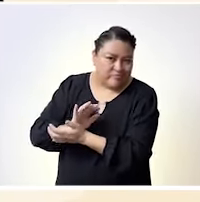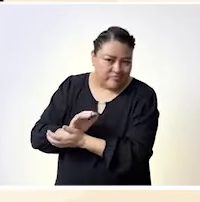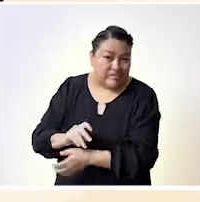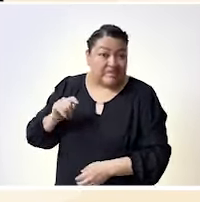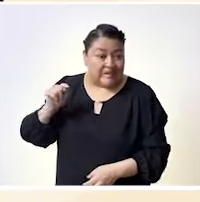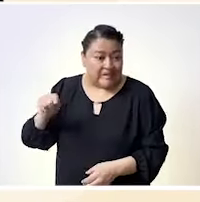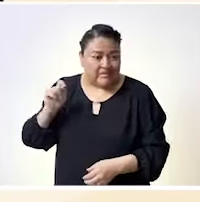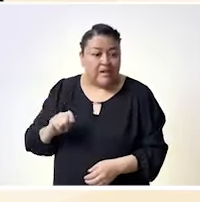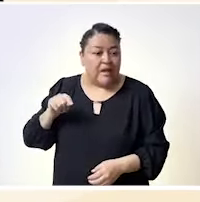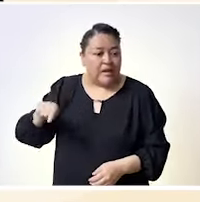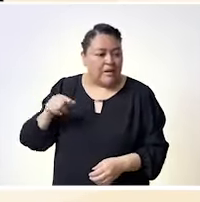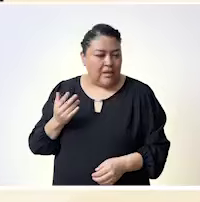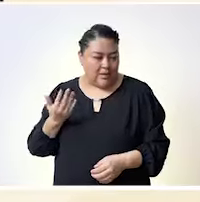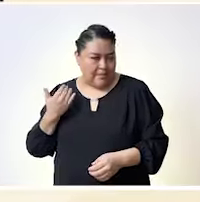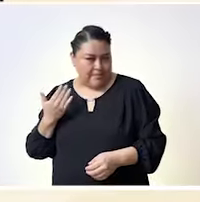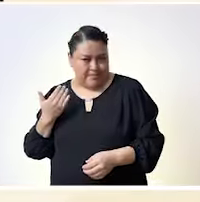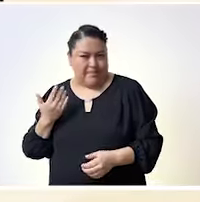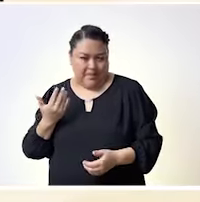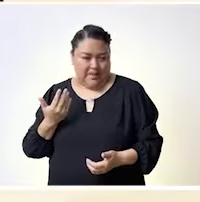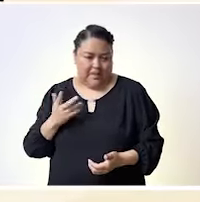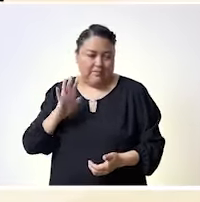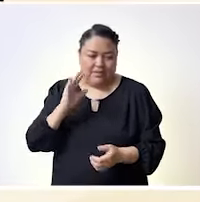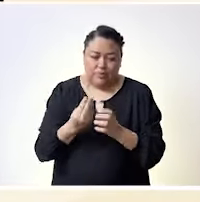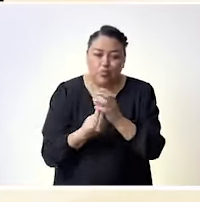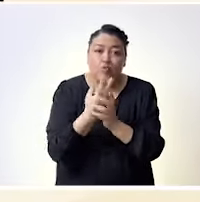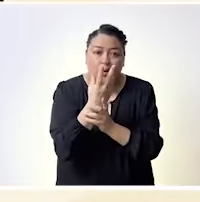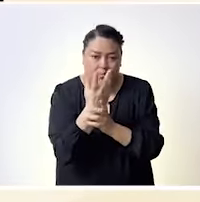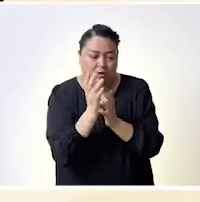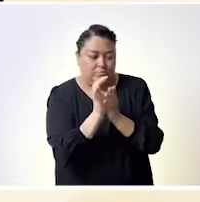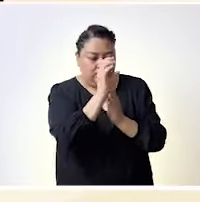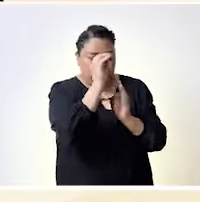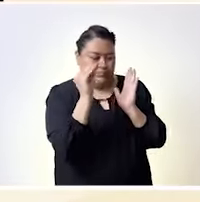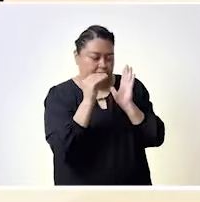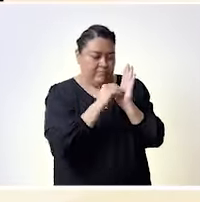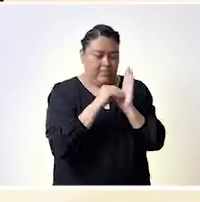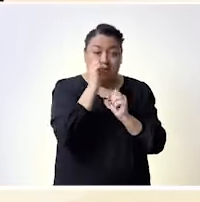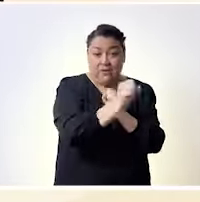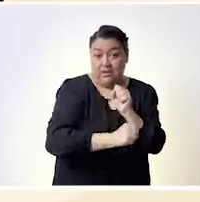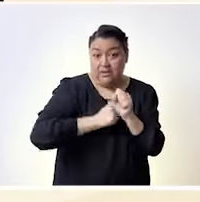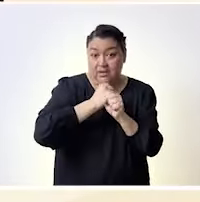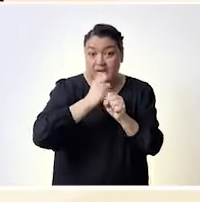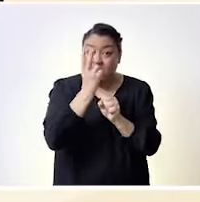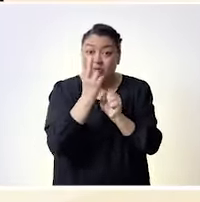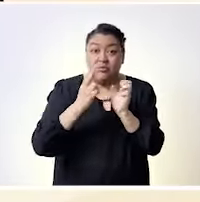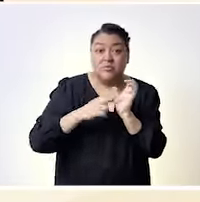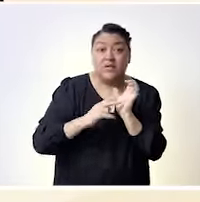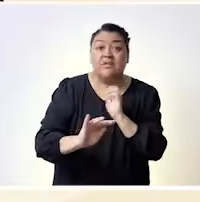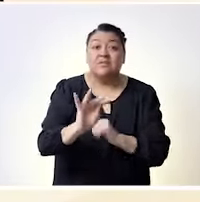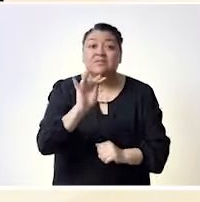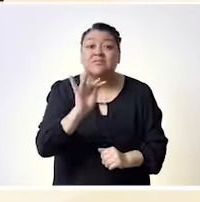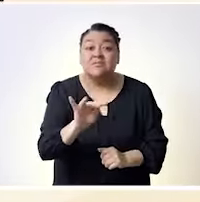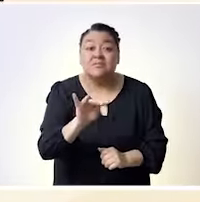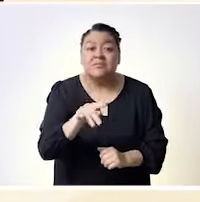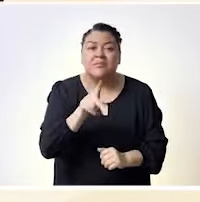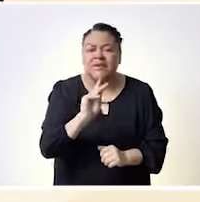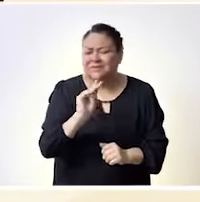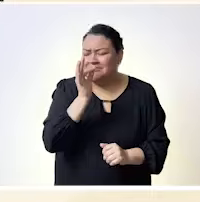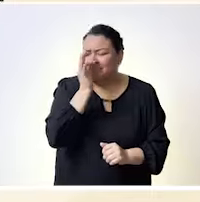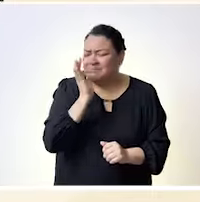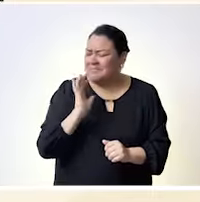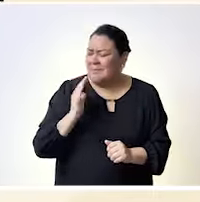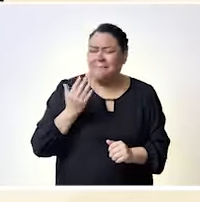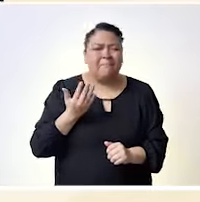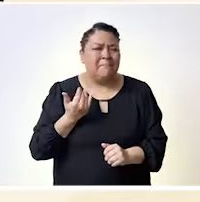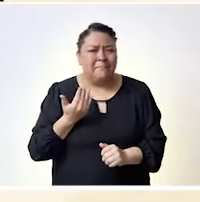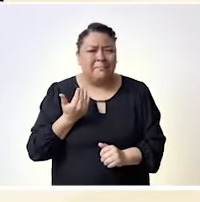el tema con respecto a Somos Mujeres. Y culturalmente vivimos todavía con un prejuicio social en donde las